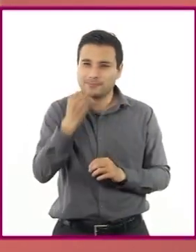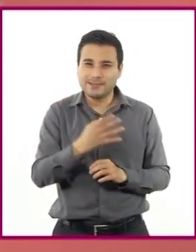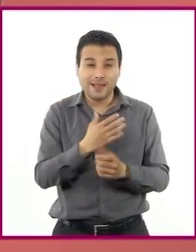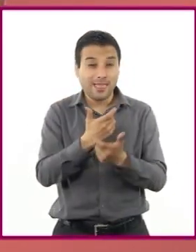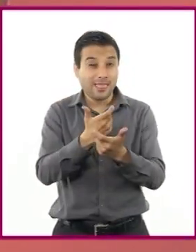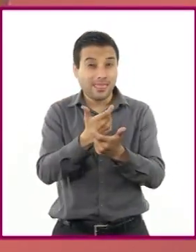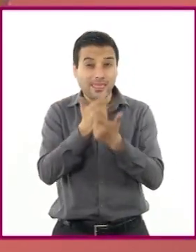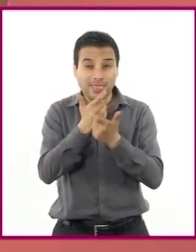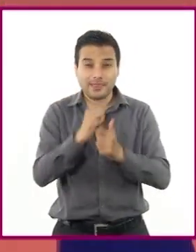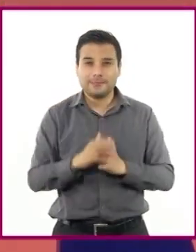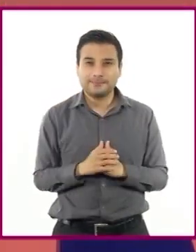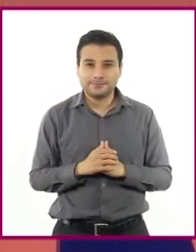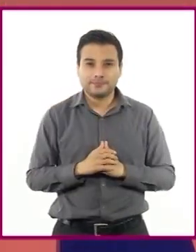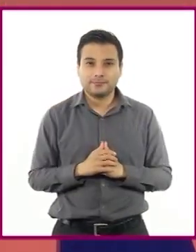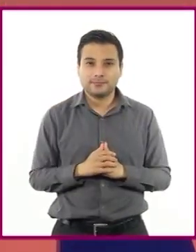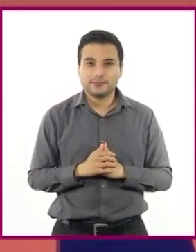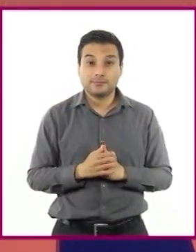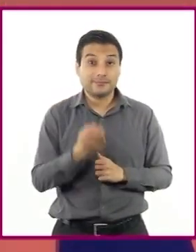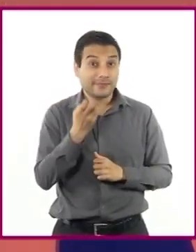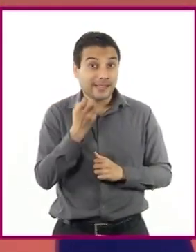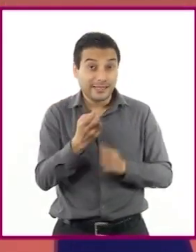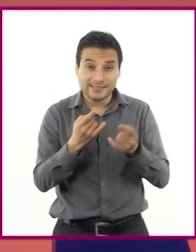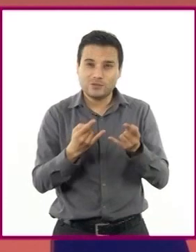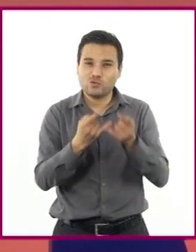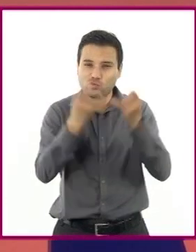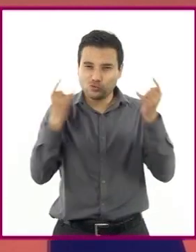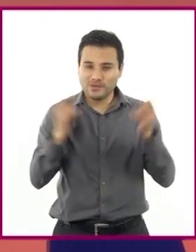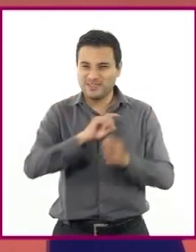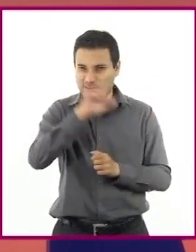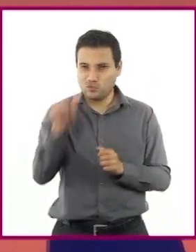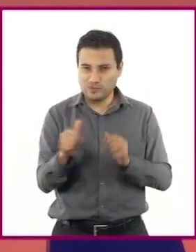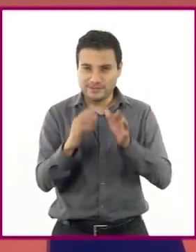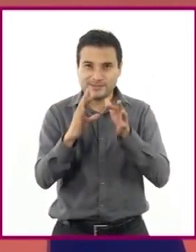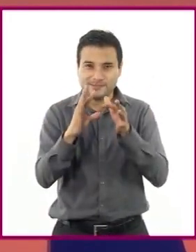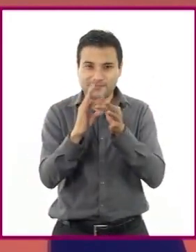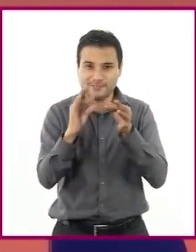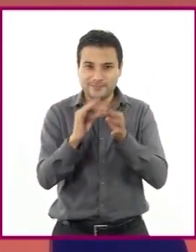Pero bueno, esa anécdota se las cuento después mejor.